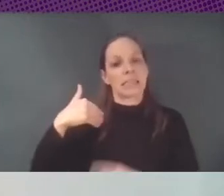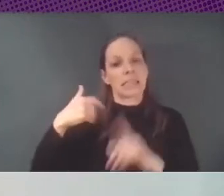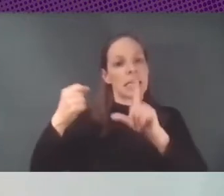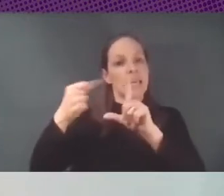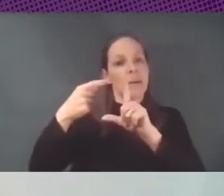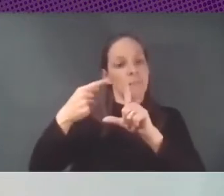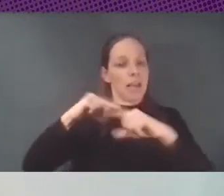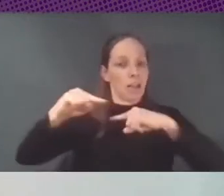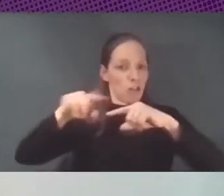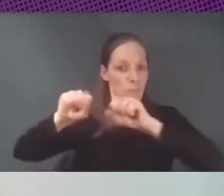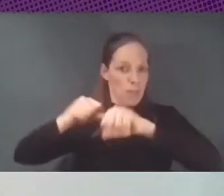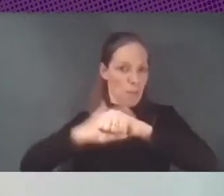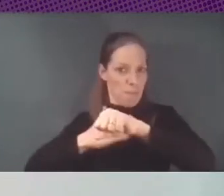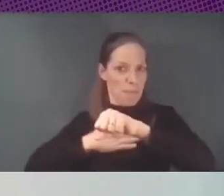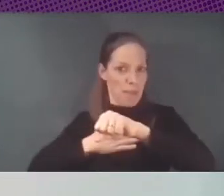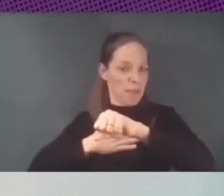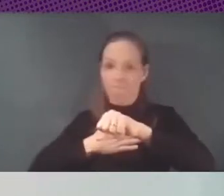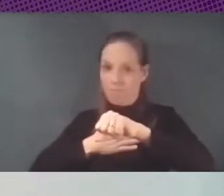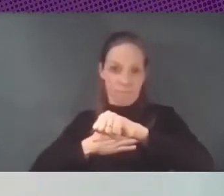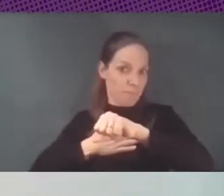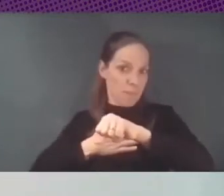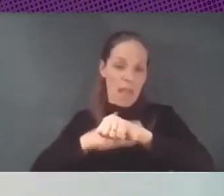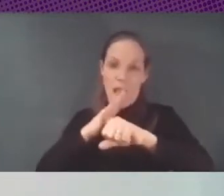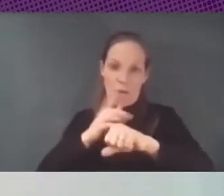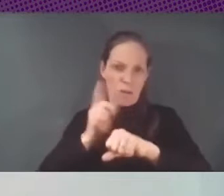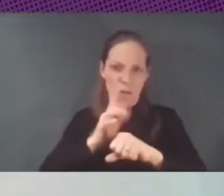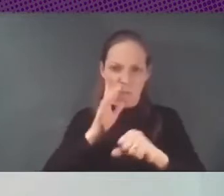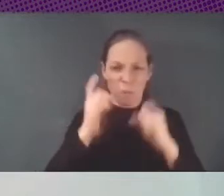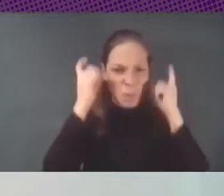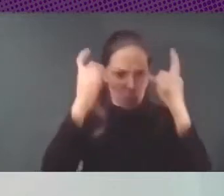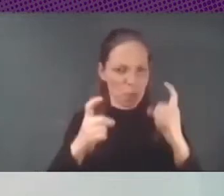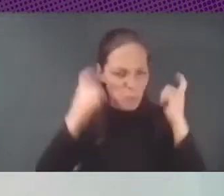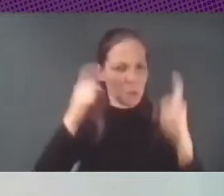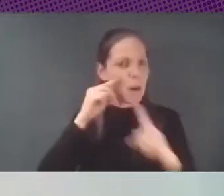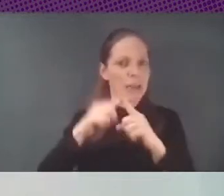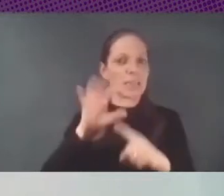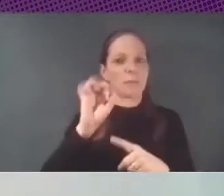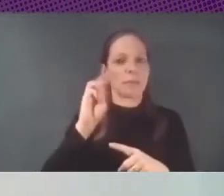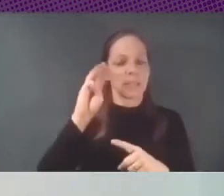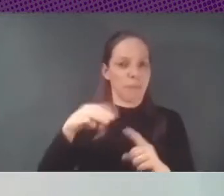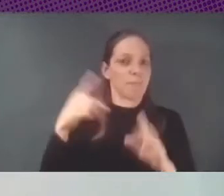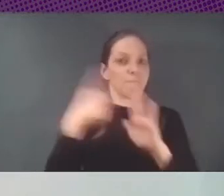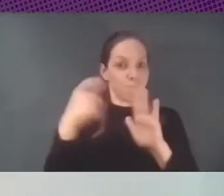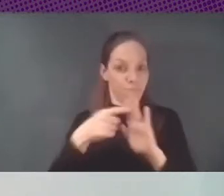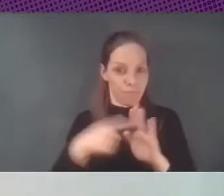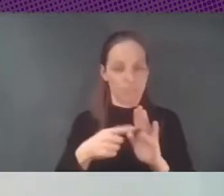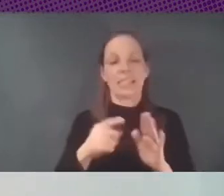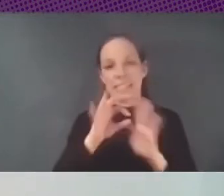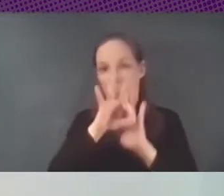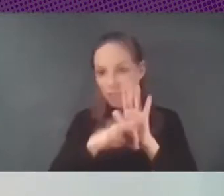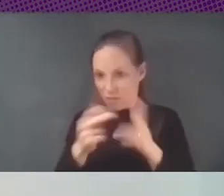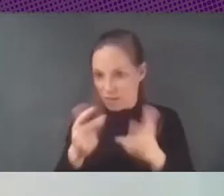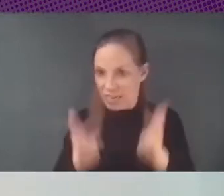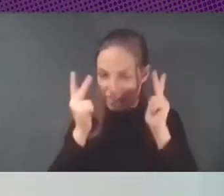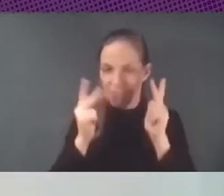delega en el que te dé tu proveedor porque es tanto trabajo que bueno si tienes todo el software libre y los servidores y todo el sistema